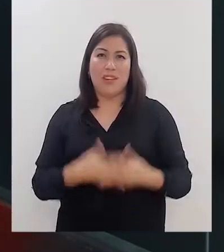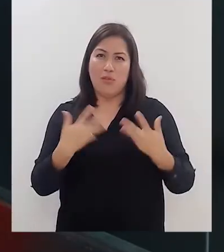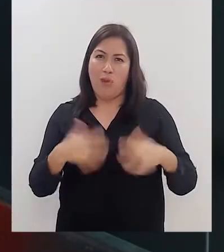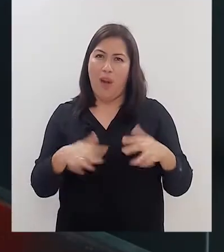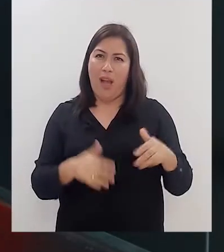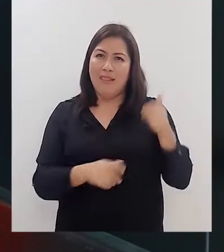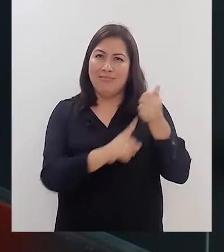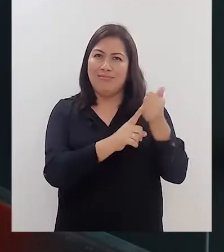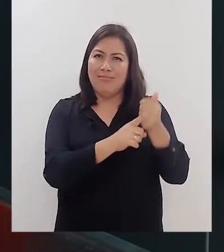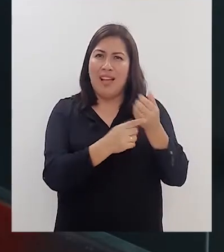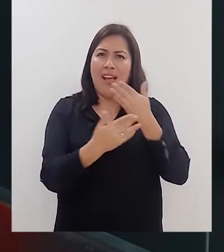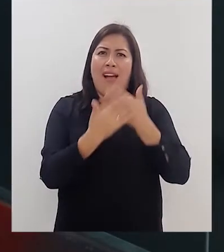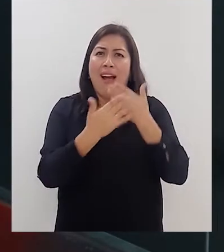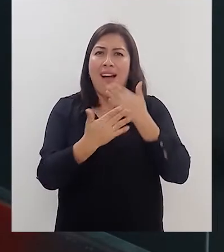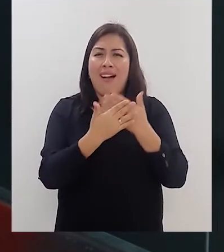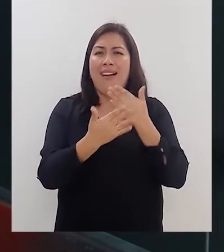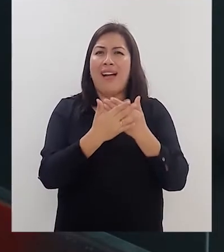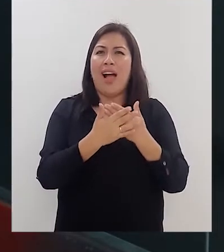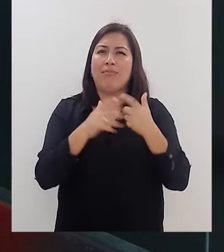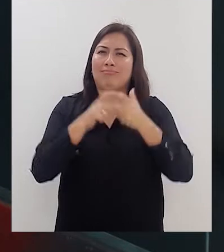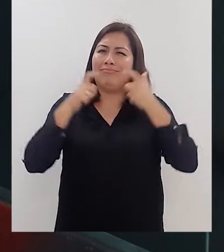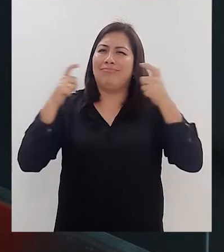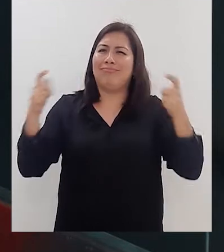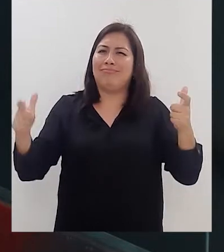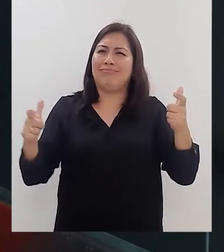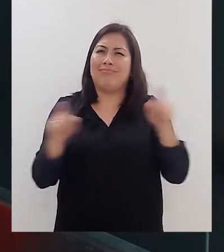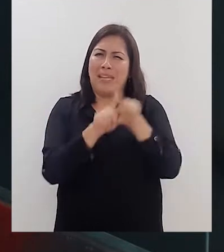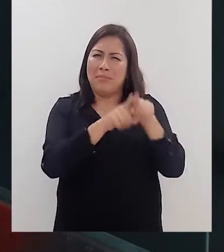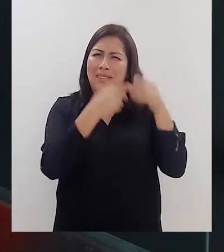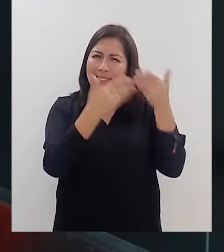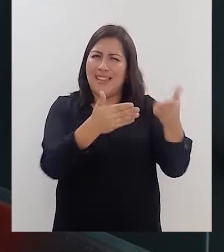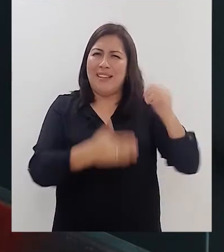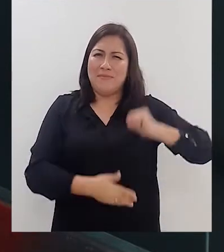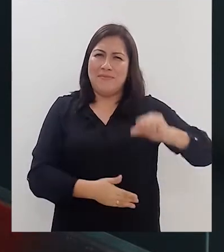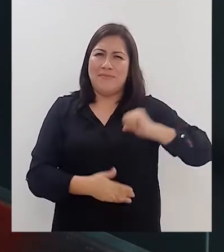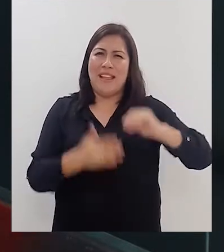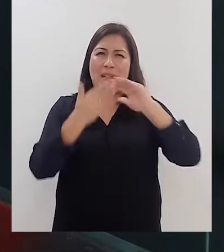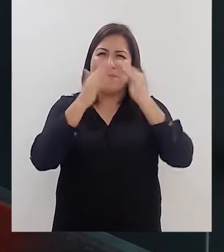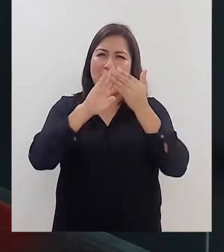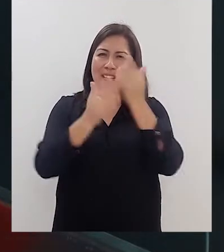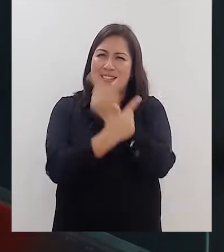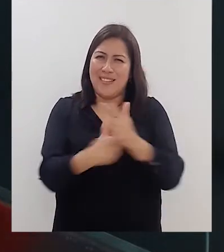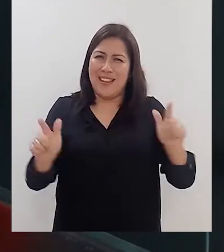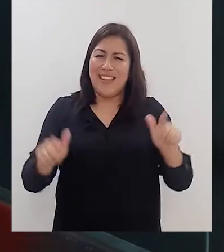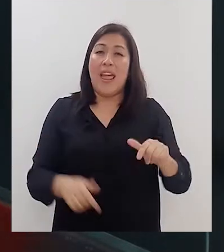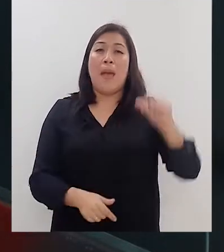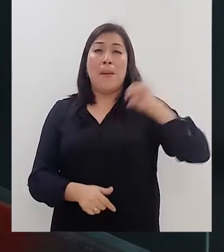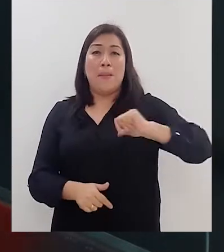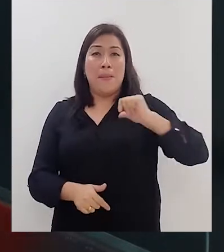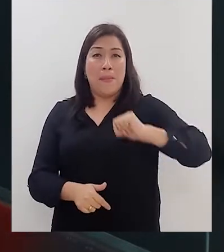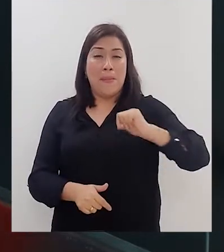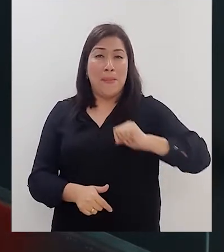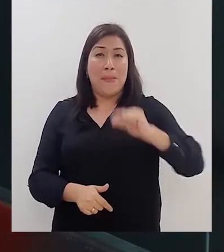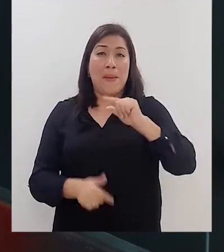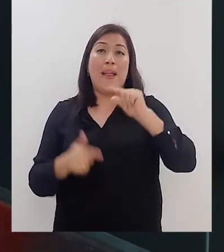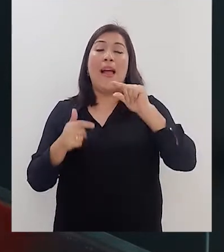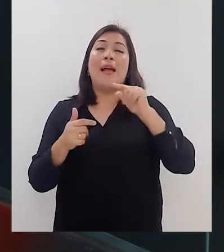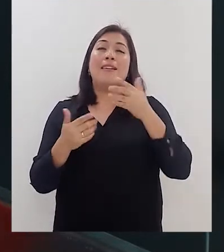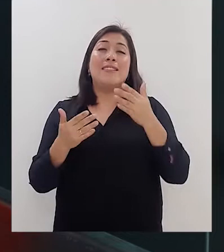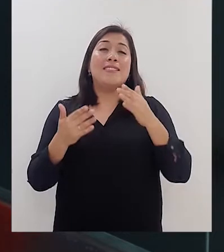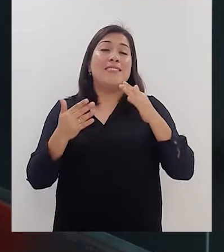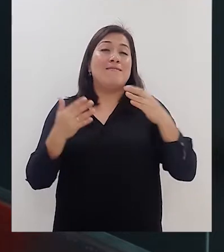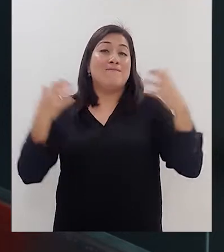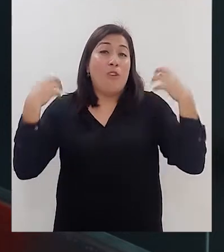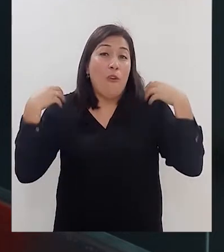un agradecimiento enorme a la municipalidad de Pueblo Libre a su oficina municipal de atención a la